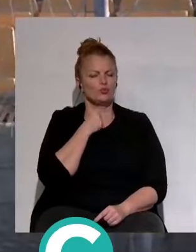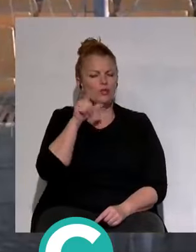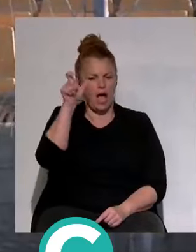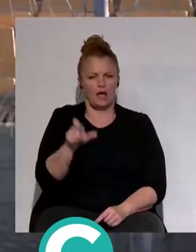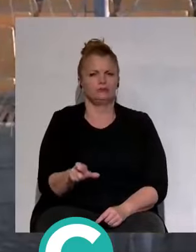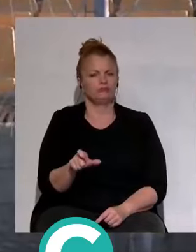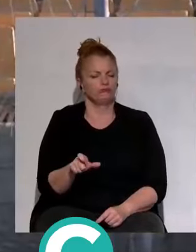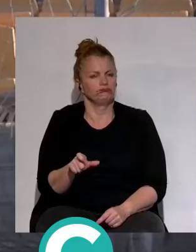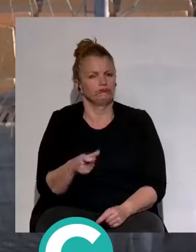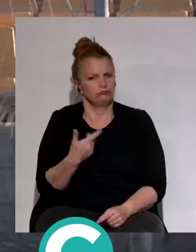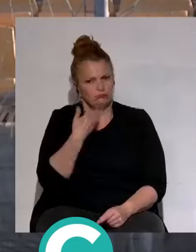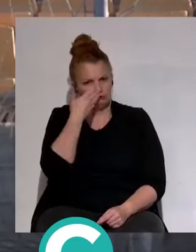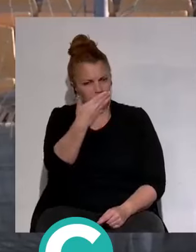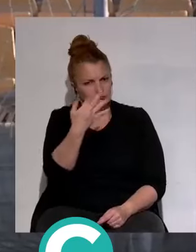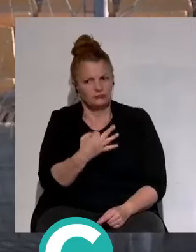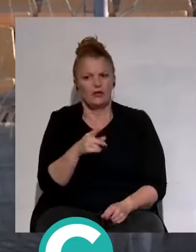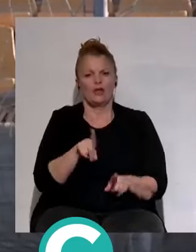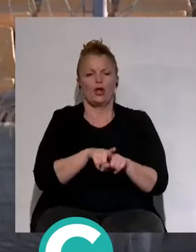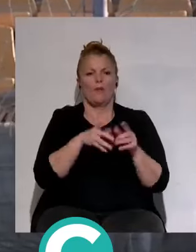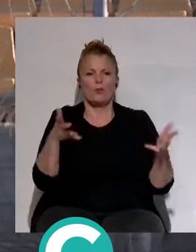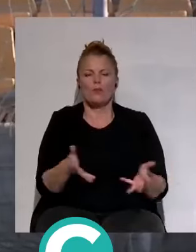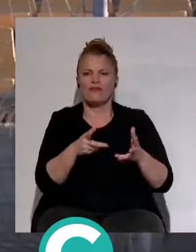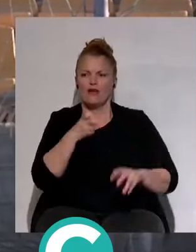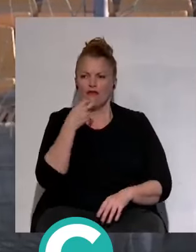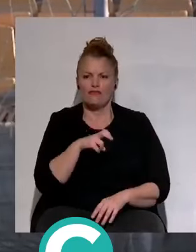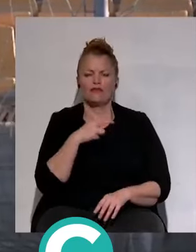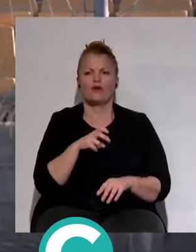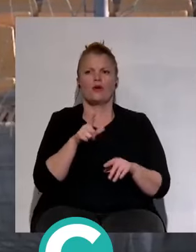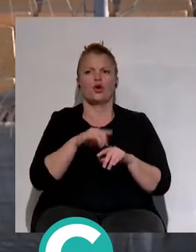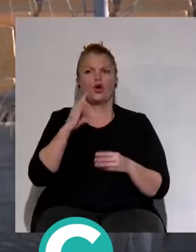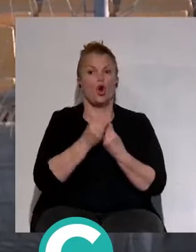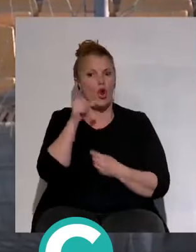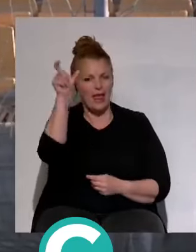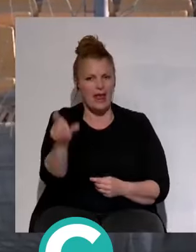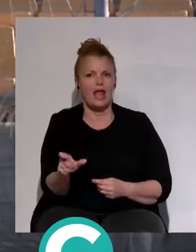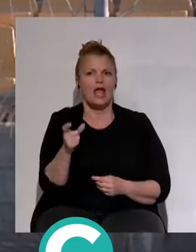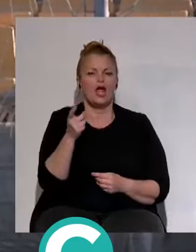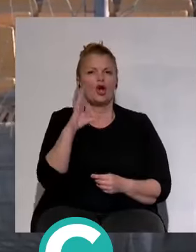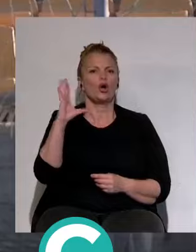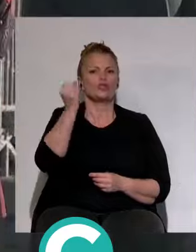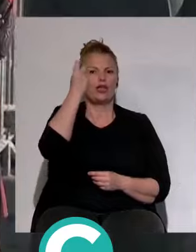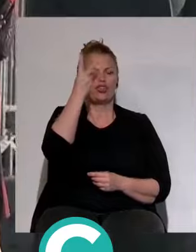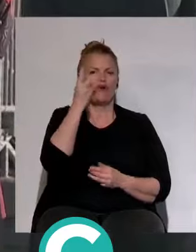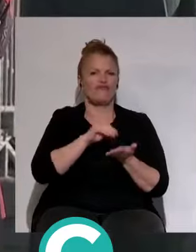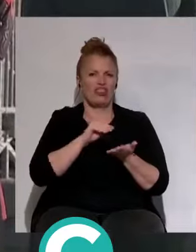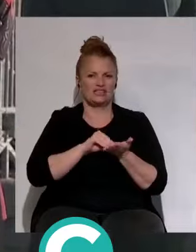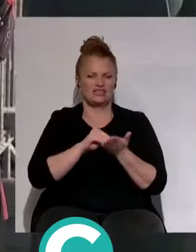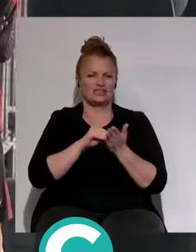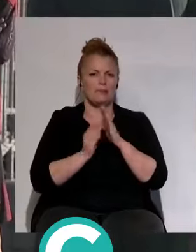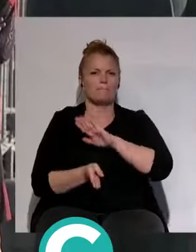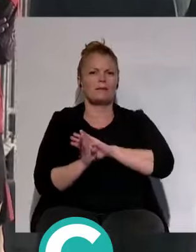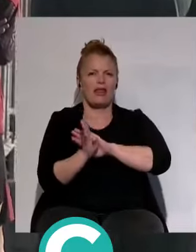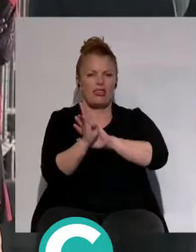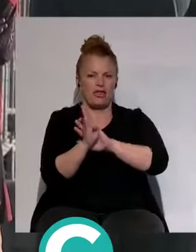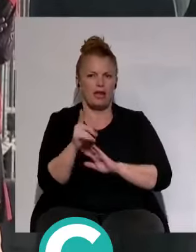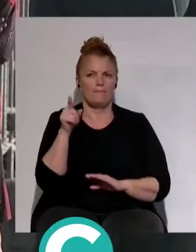de proponer fútbol, de hecho con él hemos conseguido dos permanencias, porque yo entiendo desde mi manera de ver